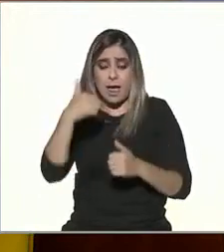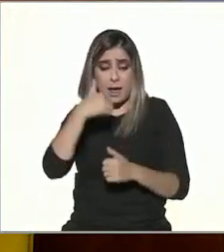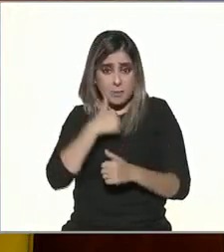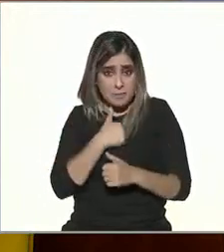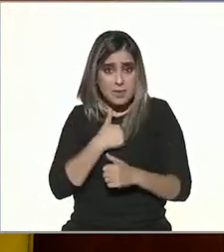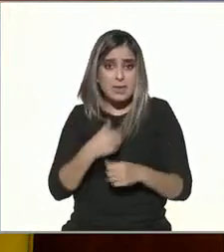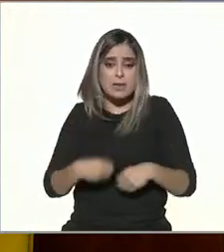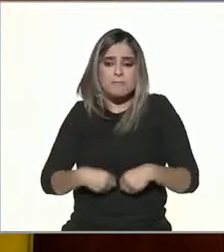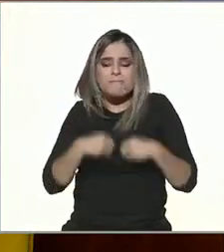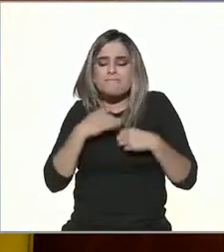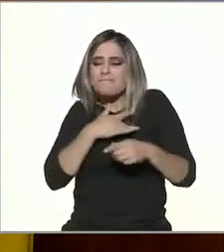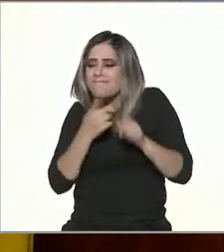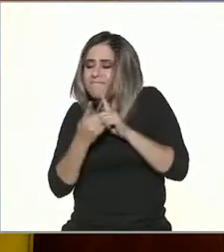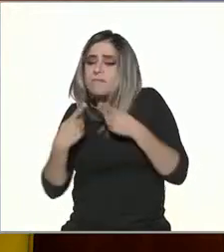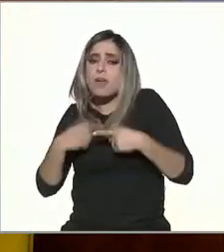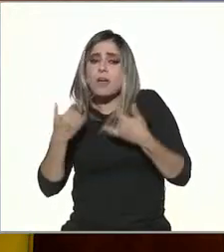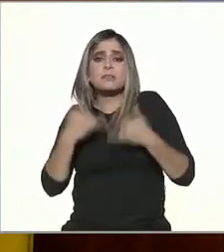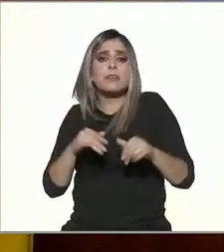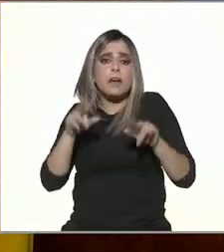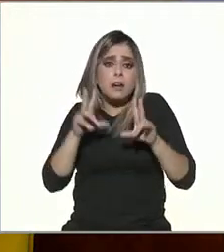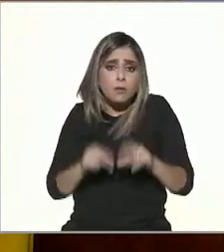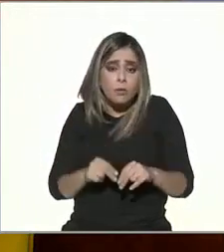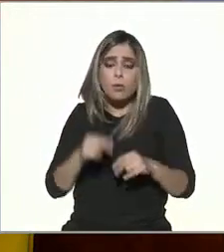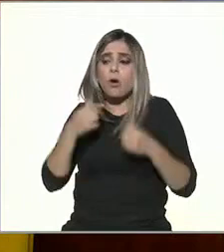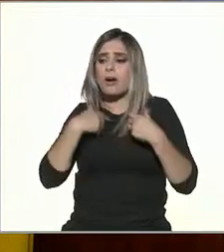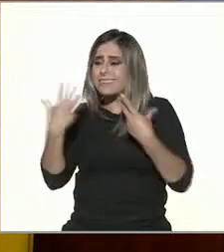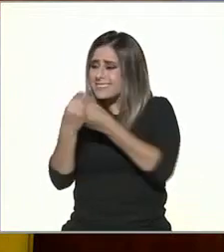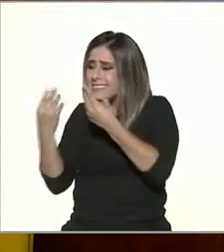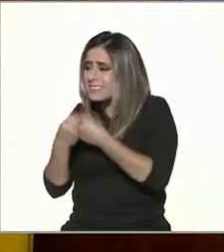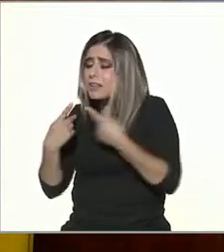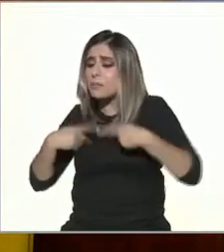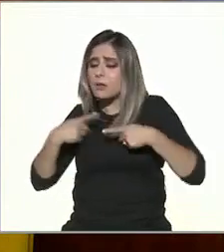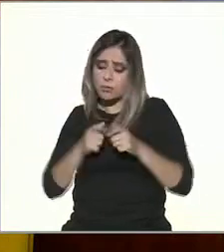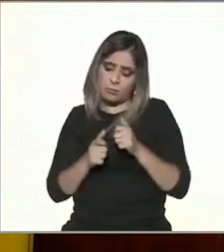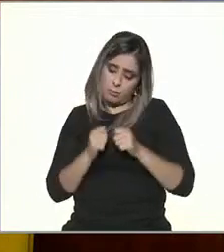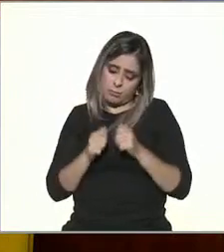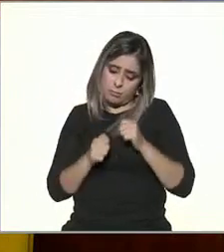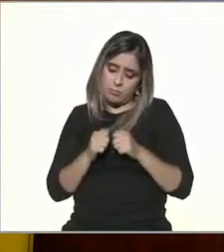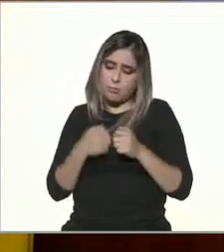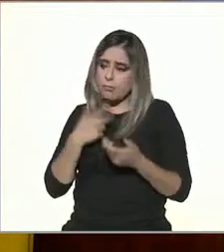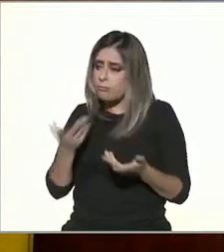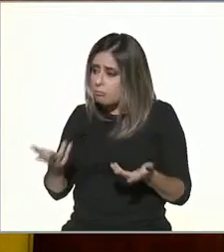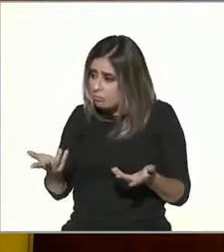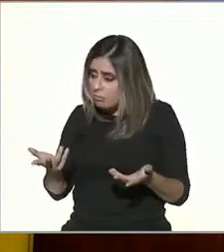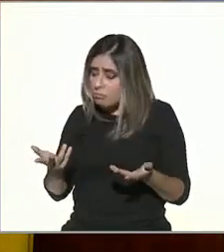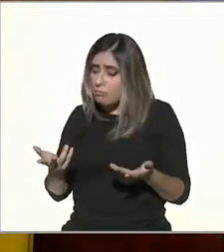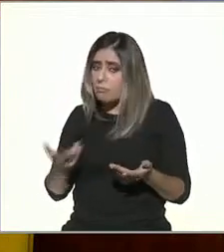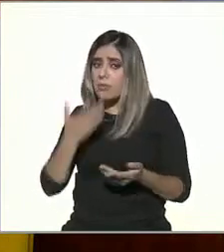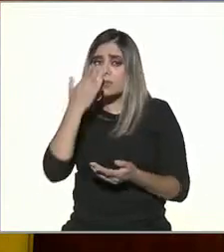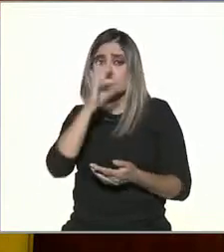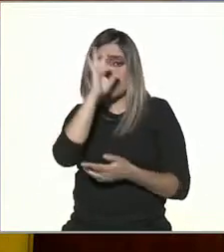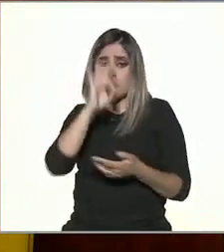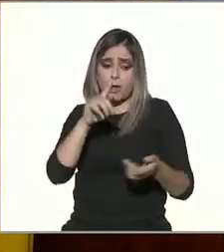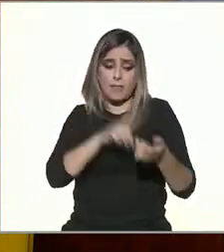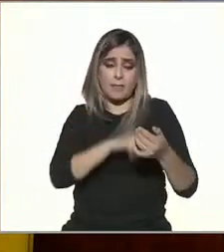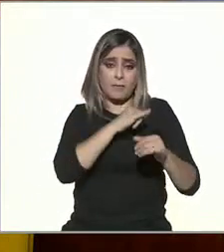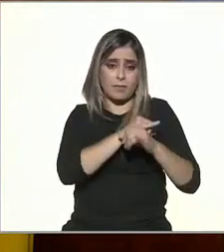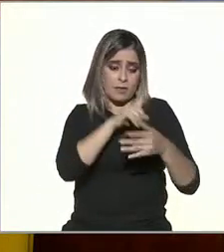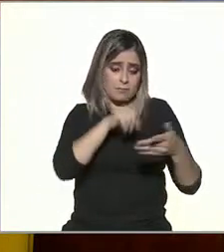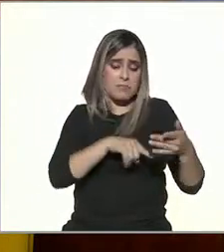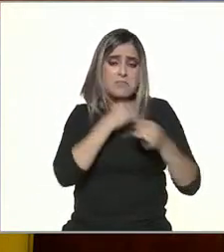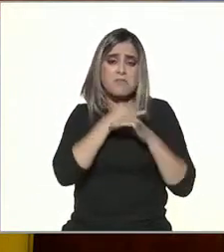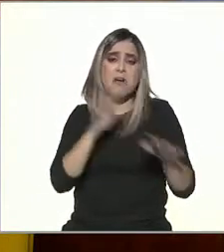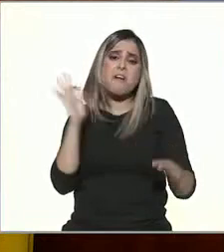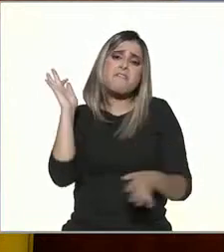sin la calidez humana, cuando estamos juntos cada quien está en su celular. Además, el 50% de lo que aparece en internet es falso.